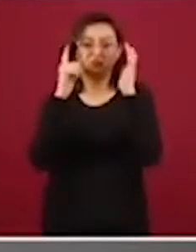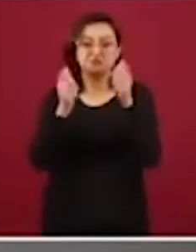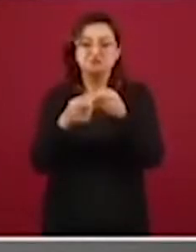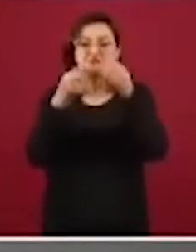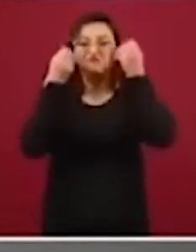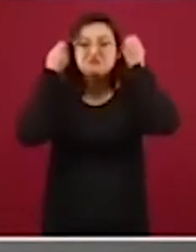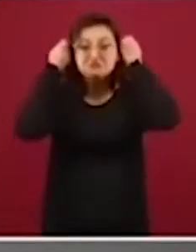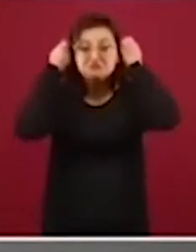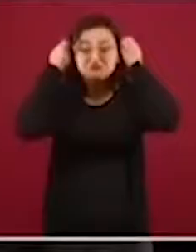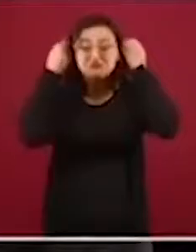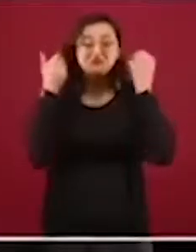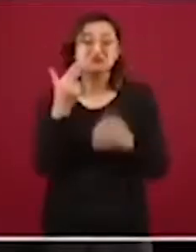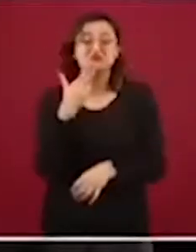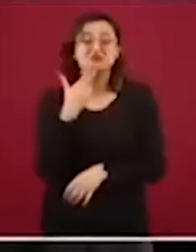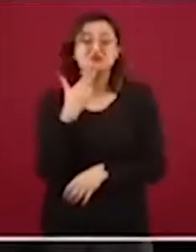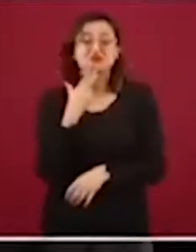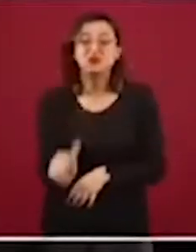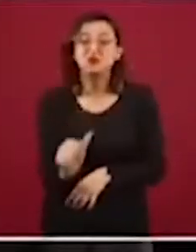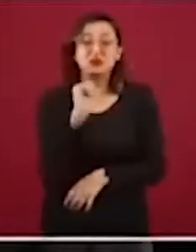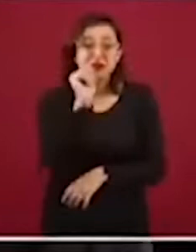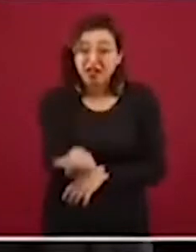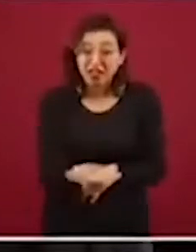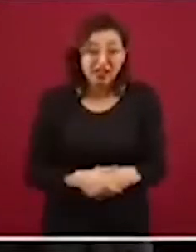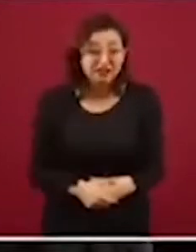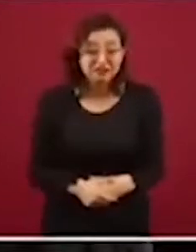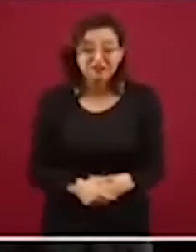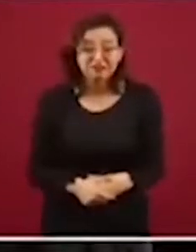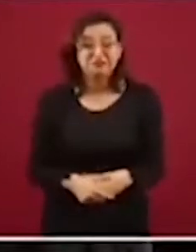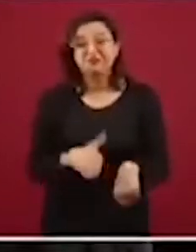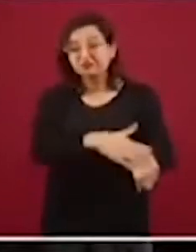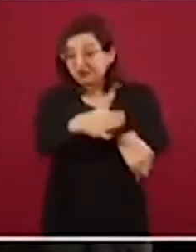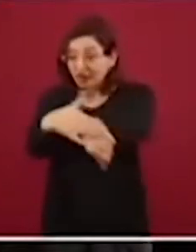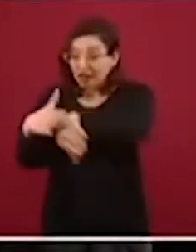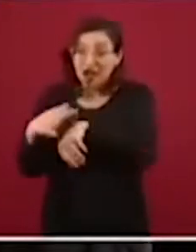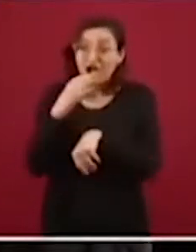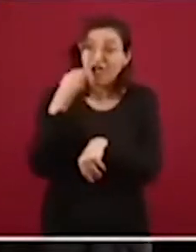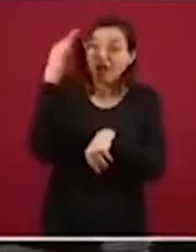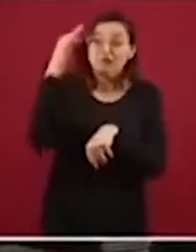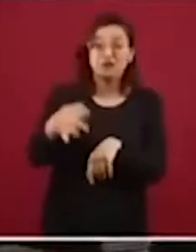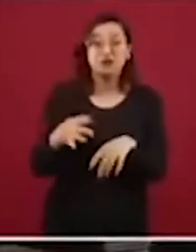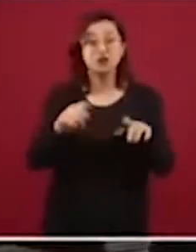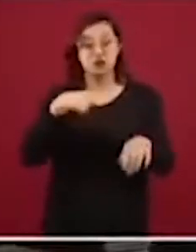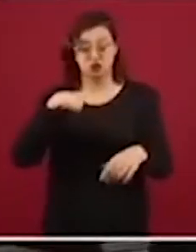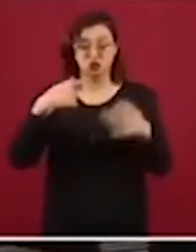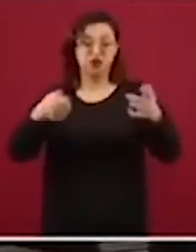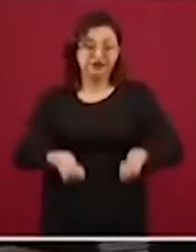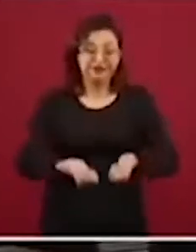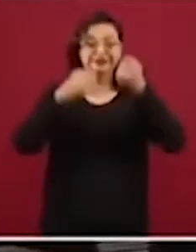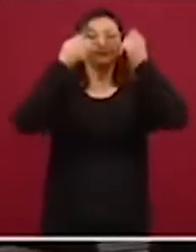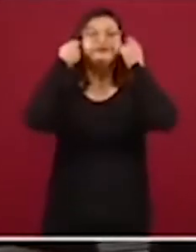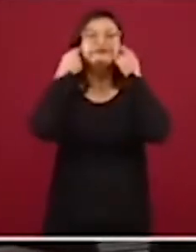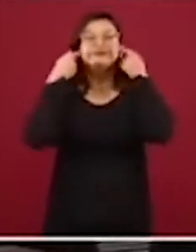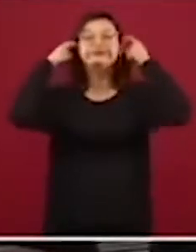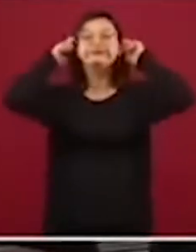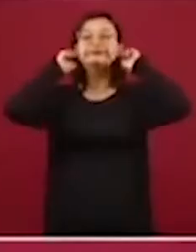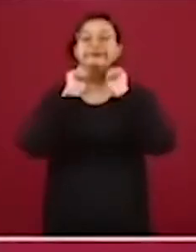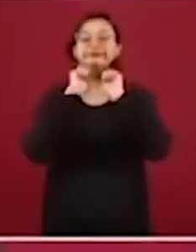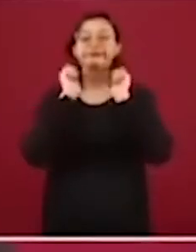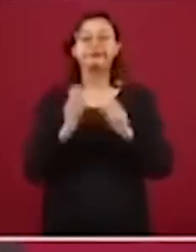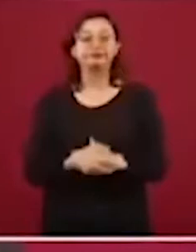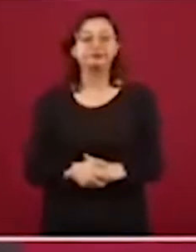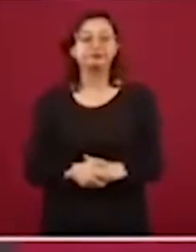sirven para protegerlos. Entonces, que todo el mundo lo sepa, si yo me pongo un cubrebocas de estos convencionales,